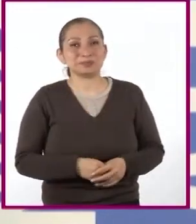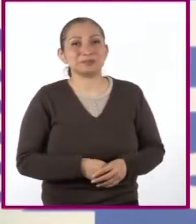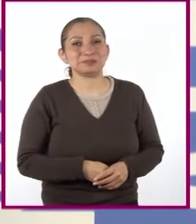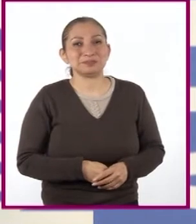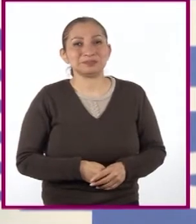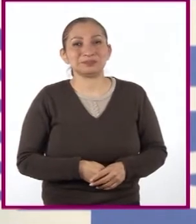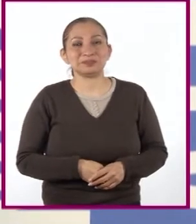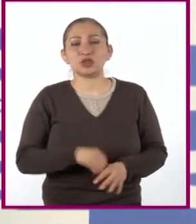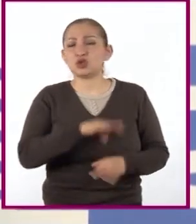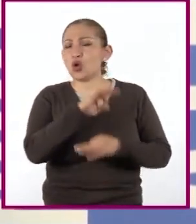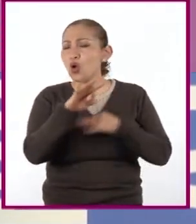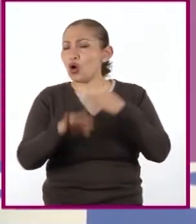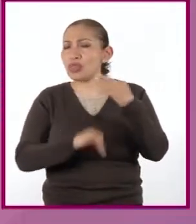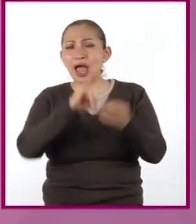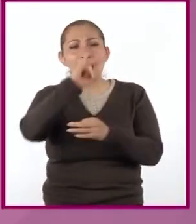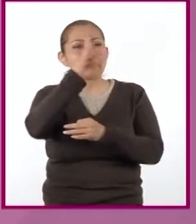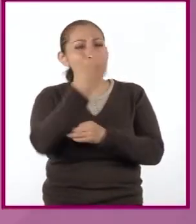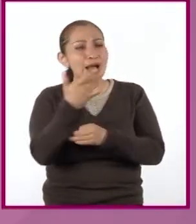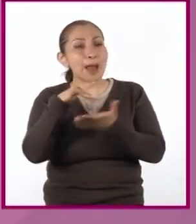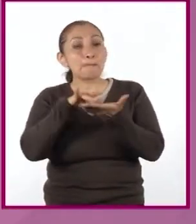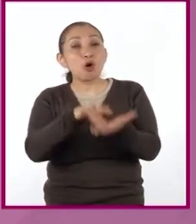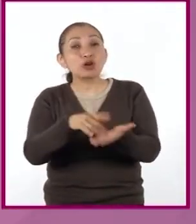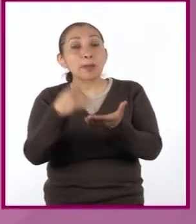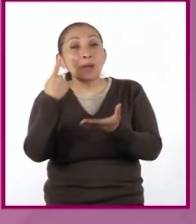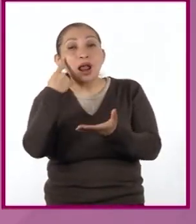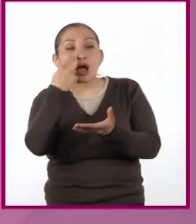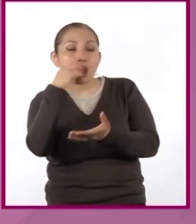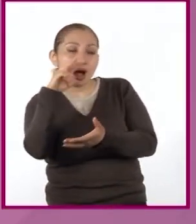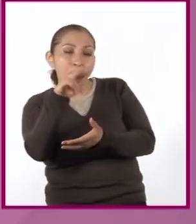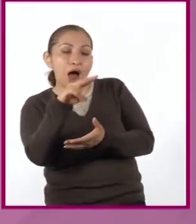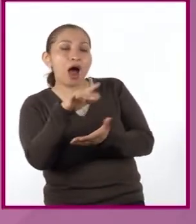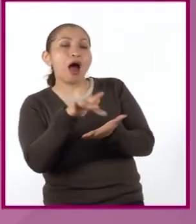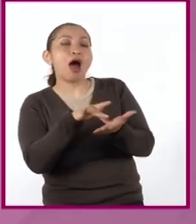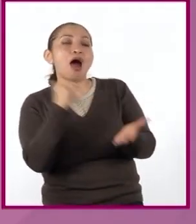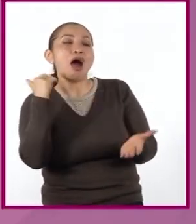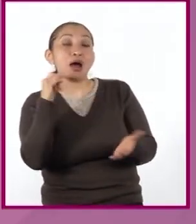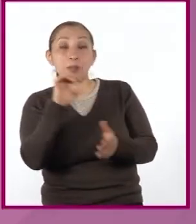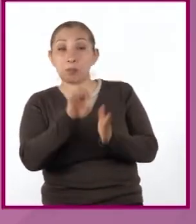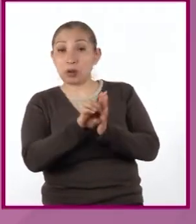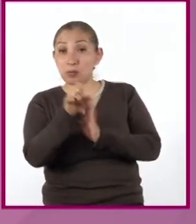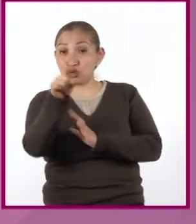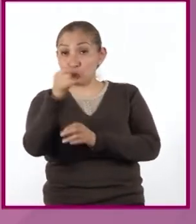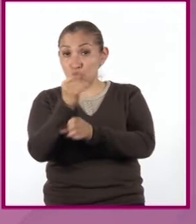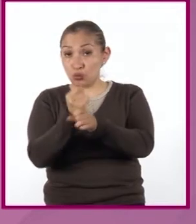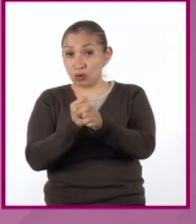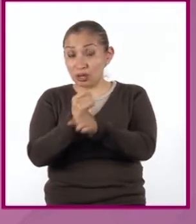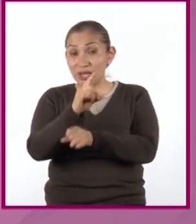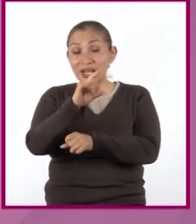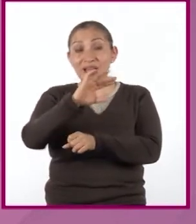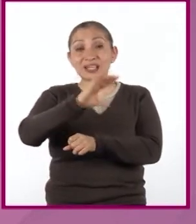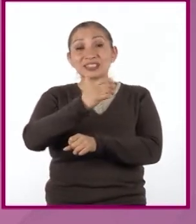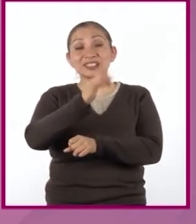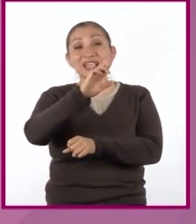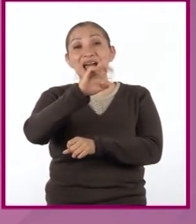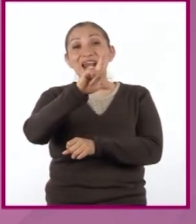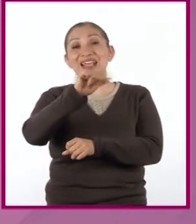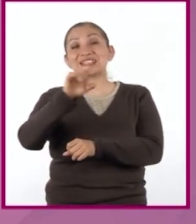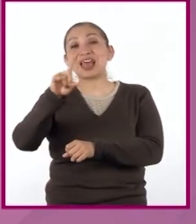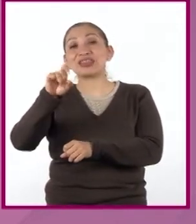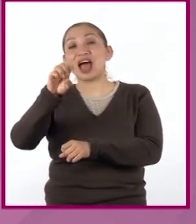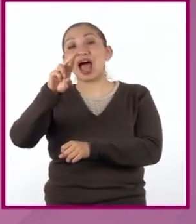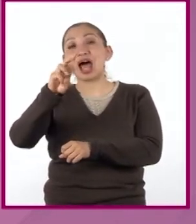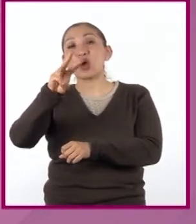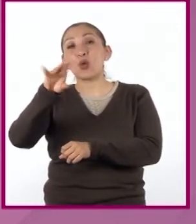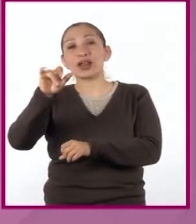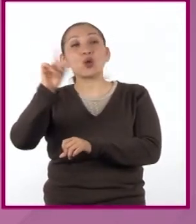Todas las imágenes son un apoyo visual. Por ejemplo, si decidimos investigar sobre Charles Darwin, autor de